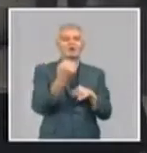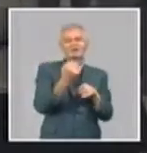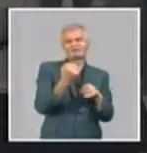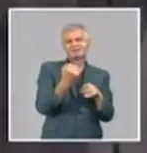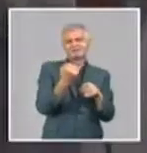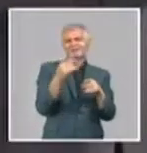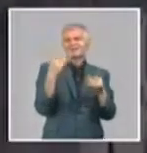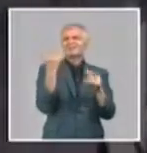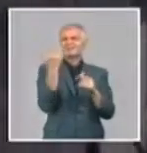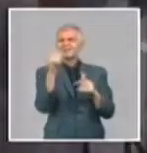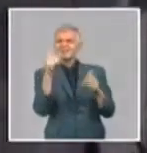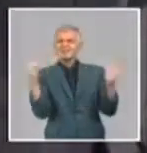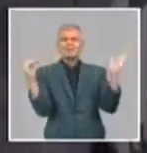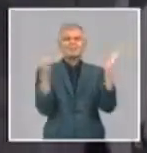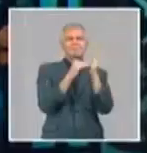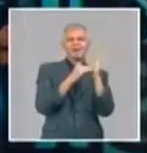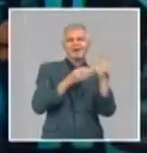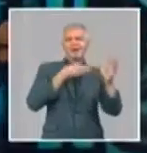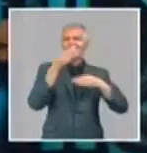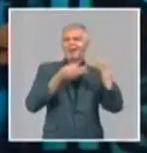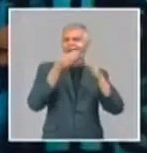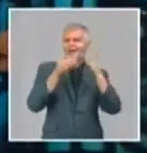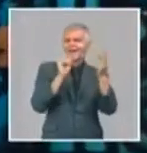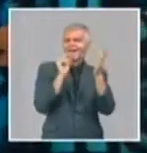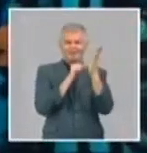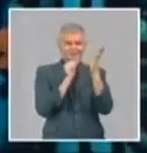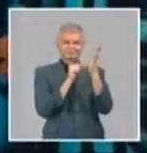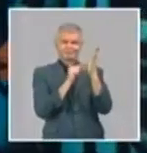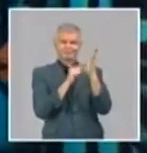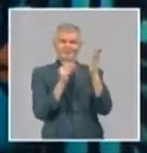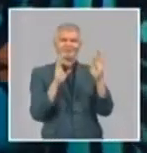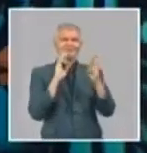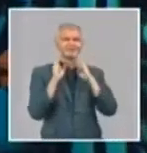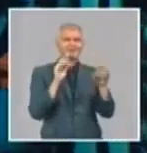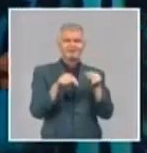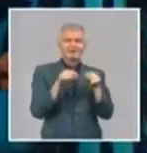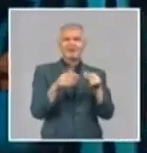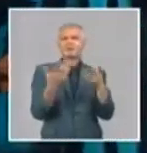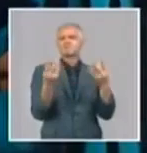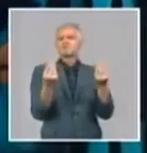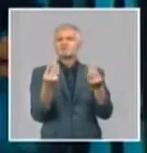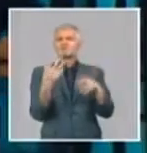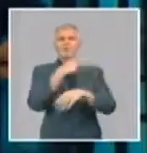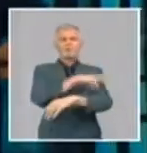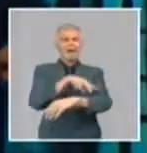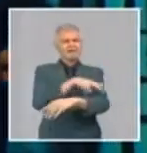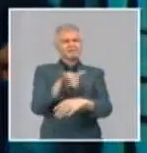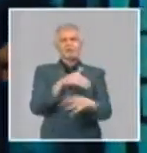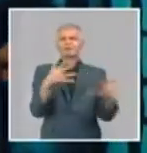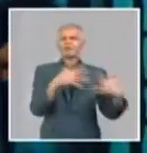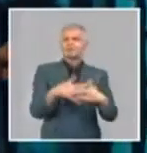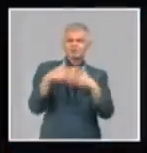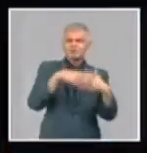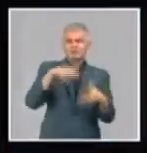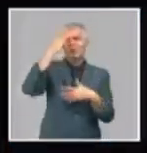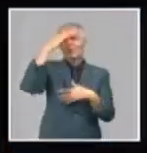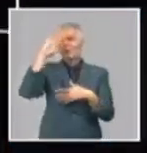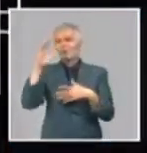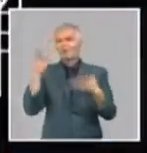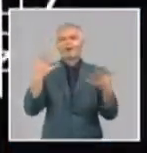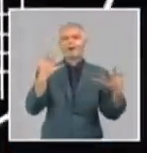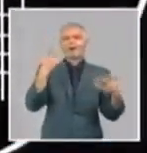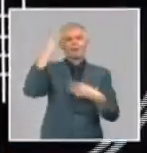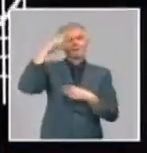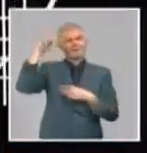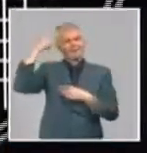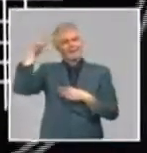10.000 comentarios de internautas. Desde 118 países, entre ellos Estados Unidos, Cuba y México, hemos tenido reportes de las transmisiones